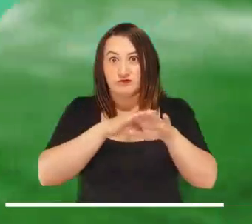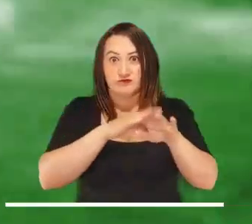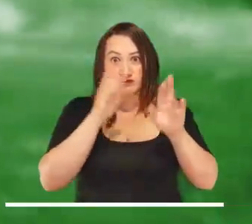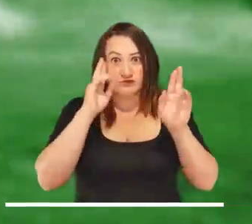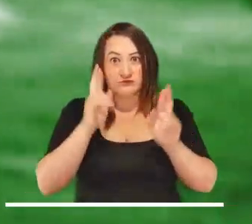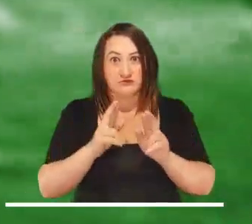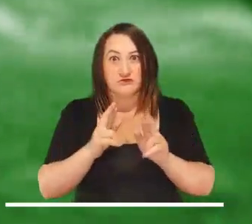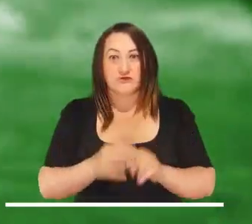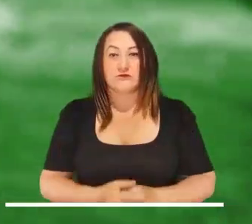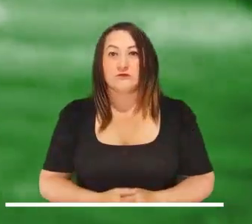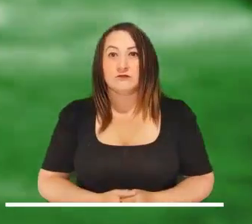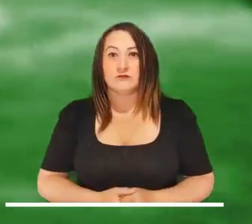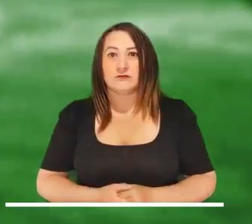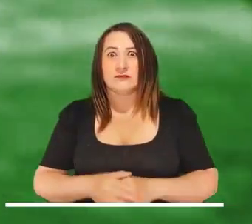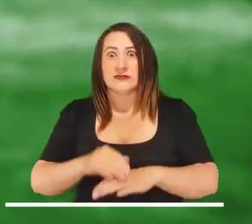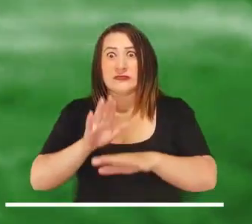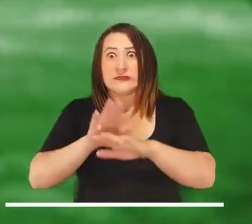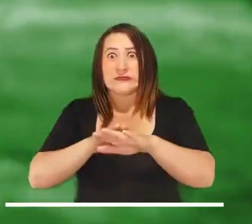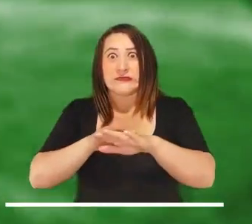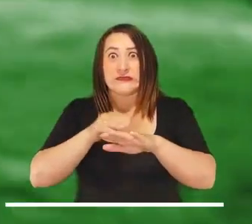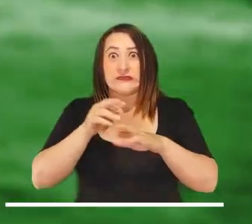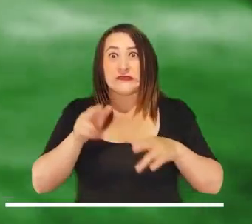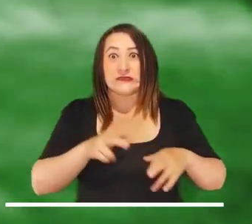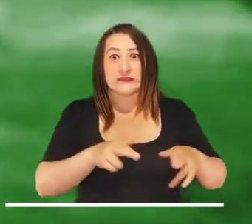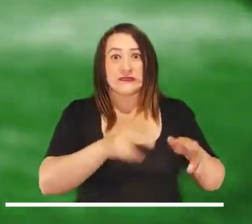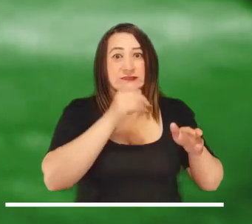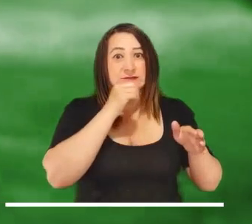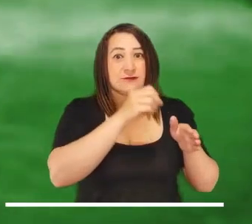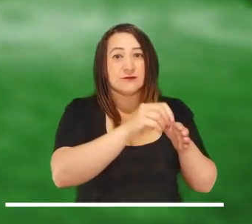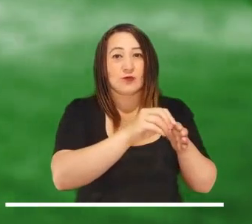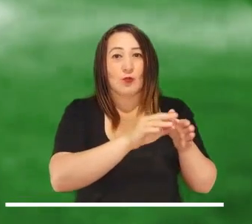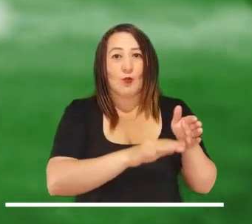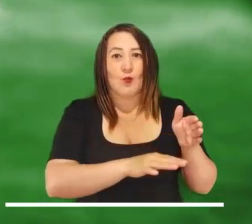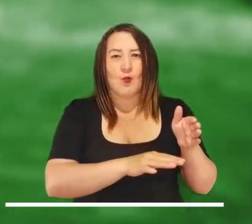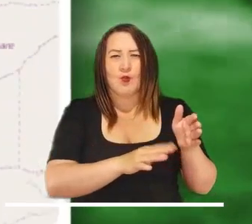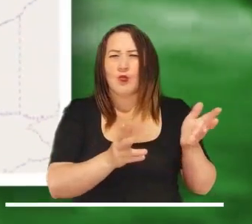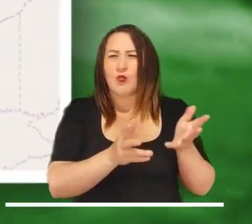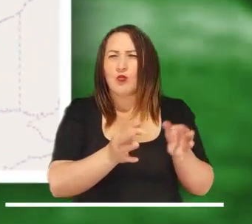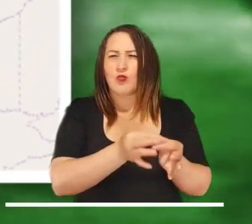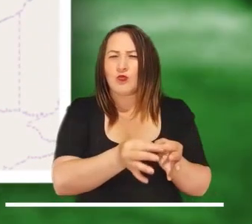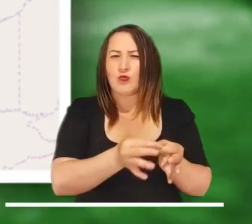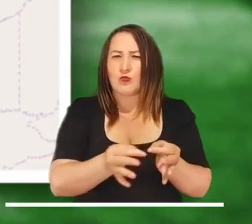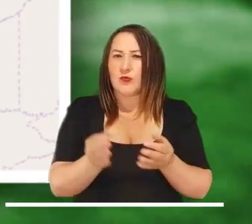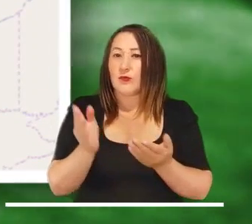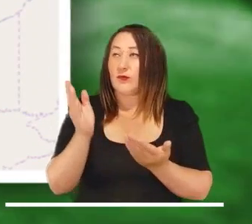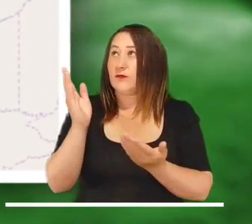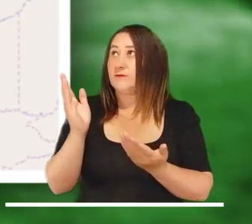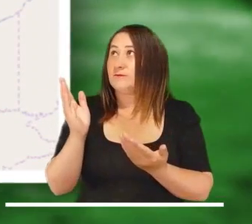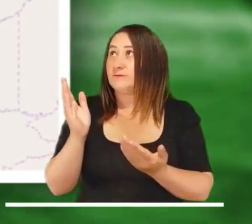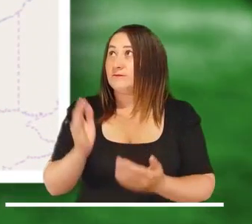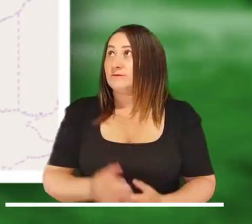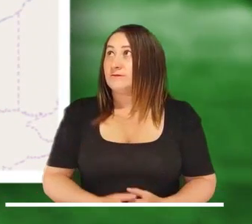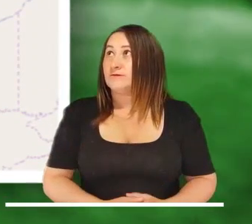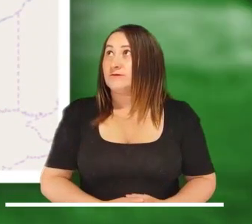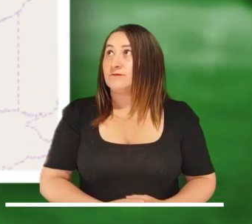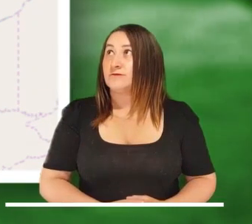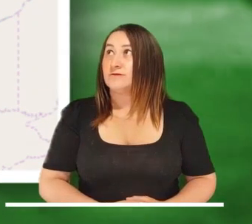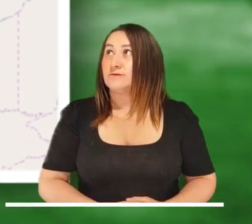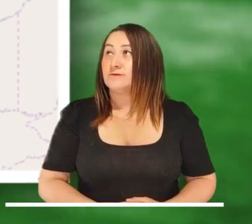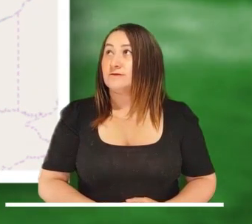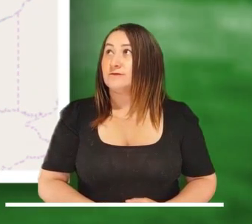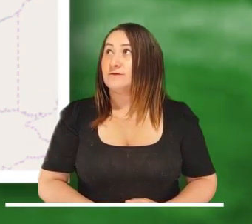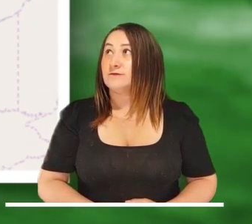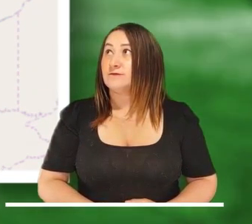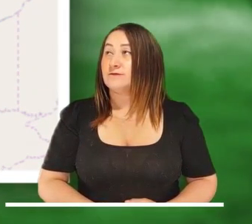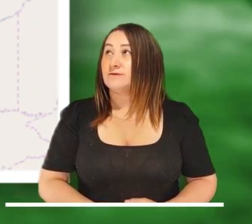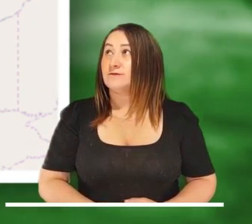En este segmento les presentamos un breve resumen de las alertas. Sigue activa la alerta por niveles bajos del Río Negro a la altura